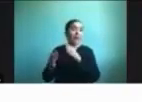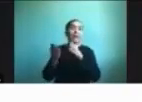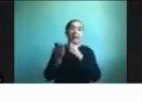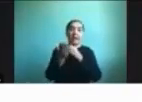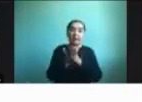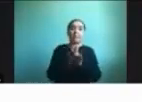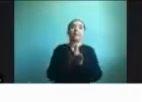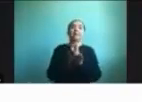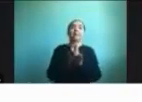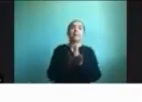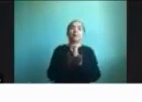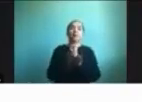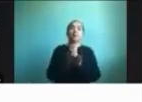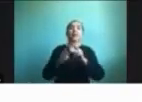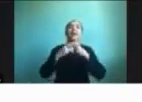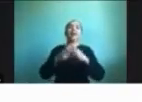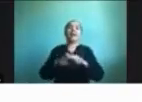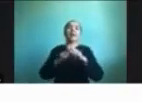tecnológicas